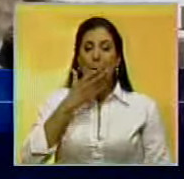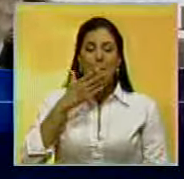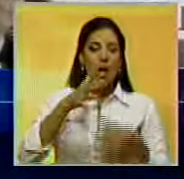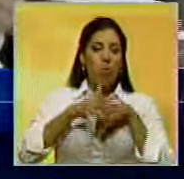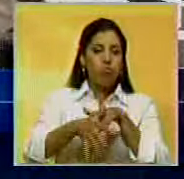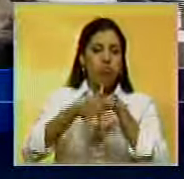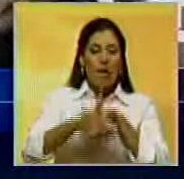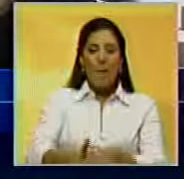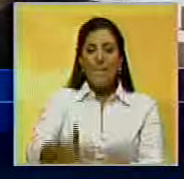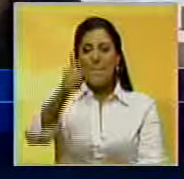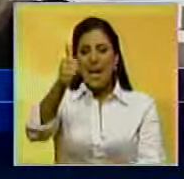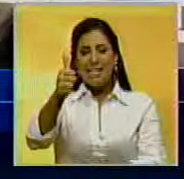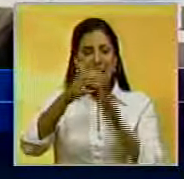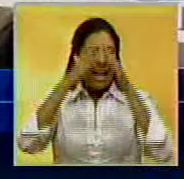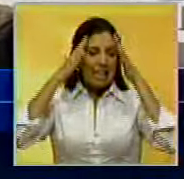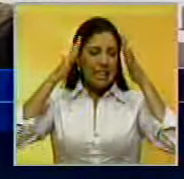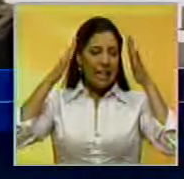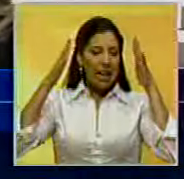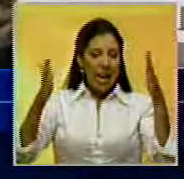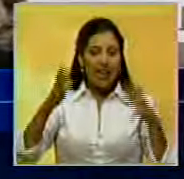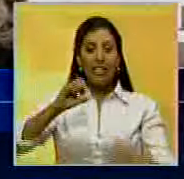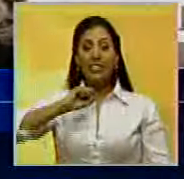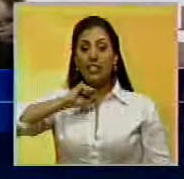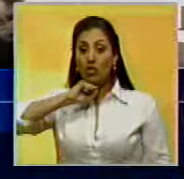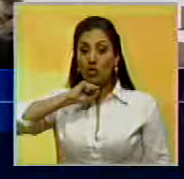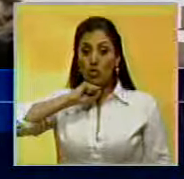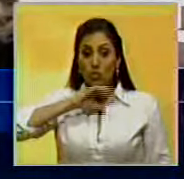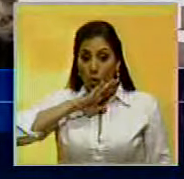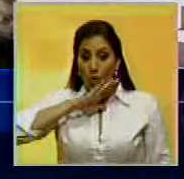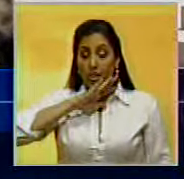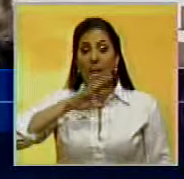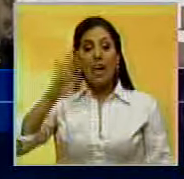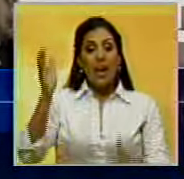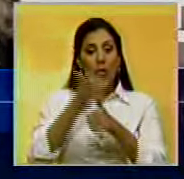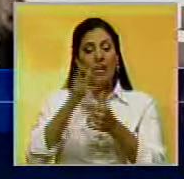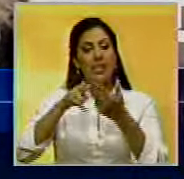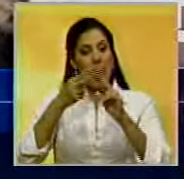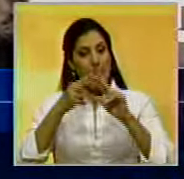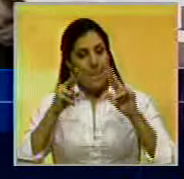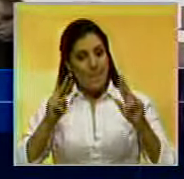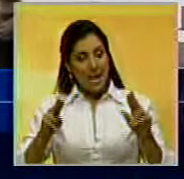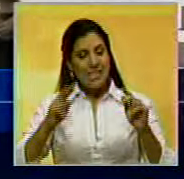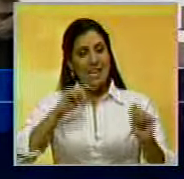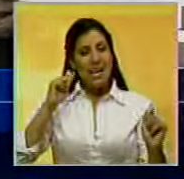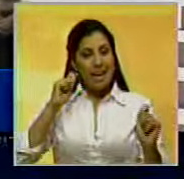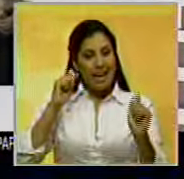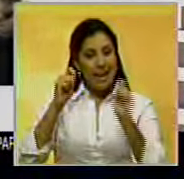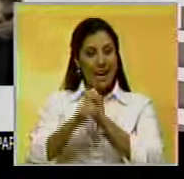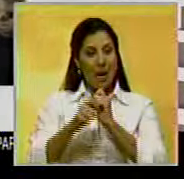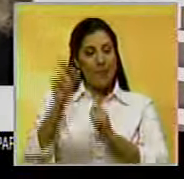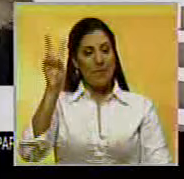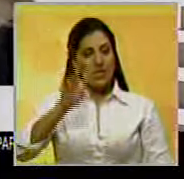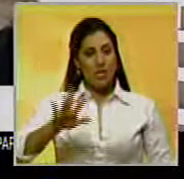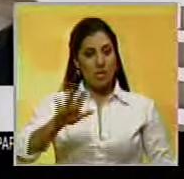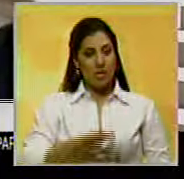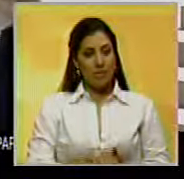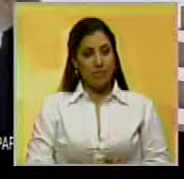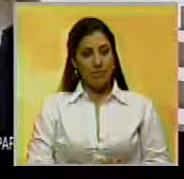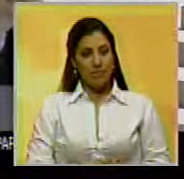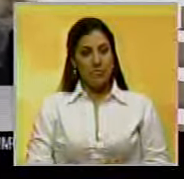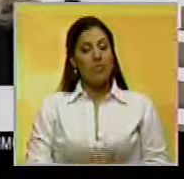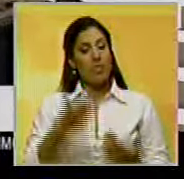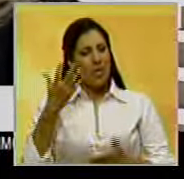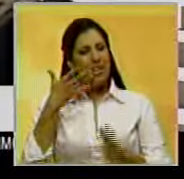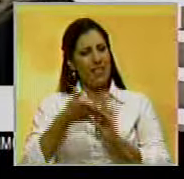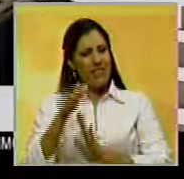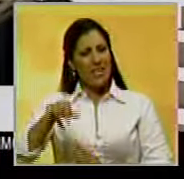la manifestación masiva más grande de nuestra historia por lograr en paz el cambio para Venezuela. Tintori